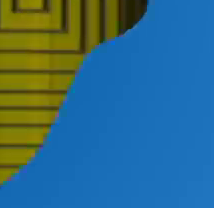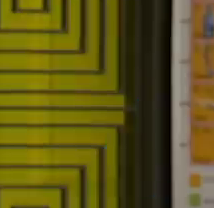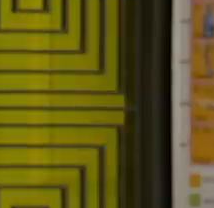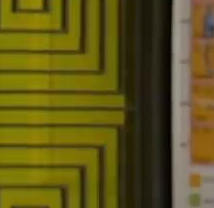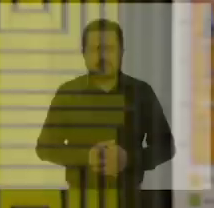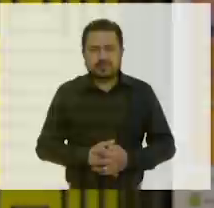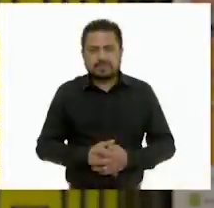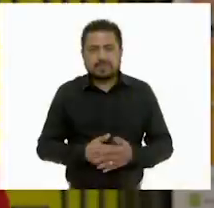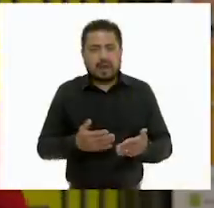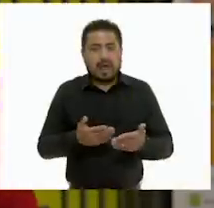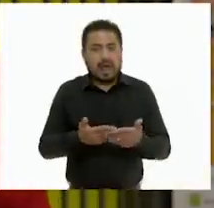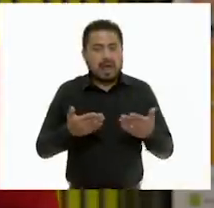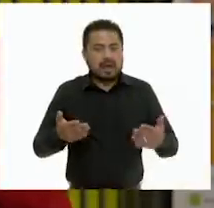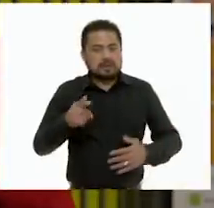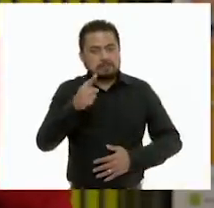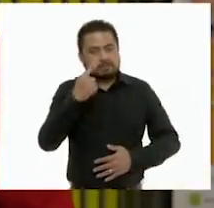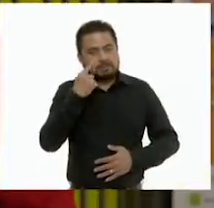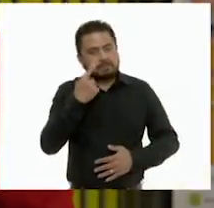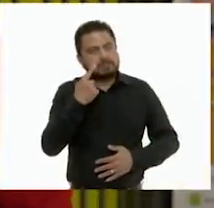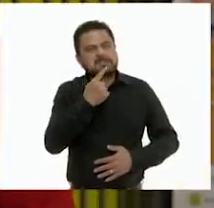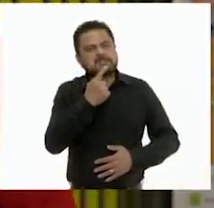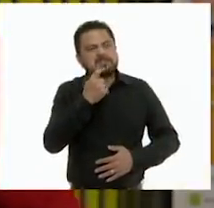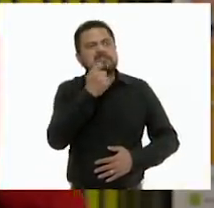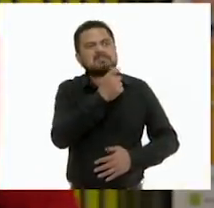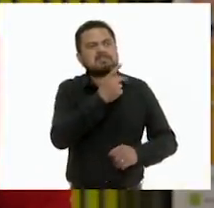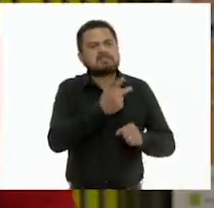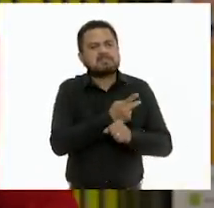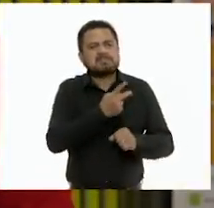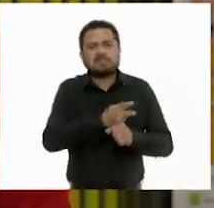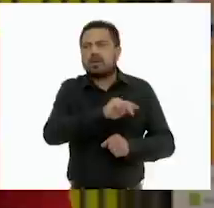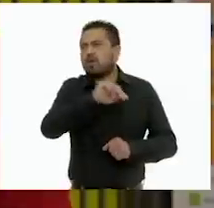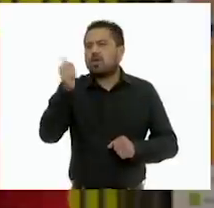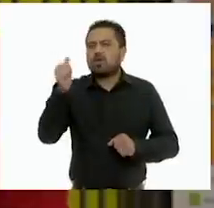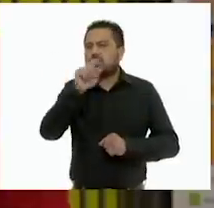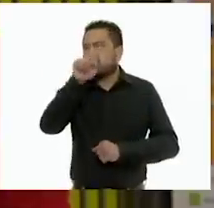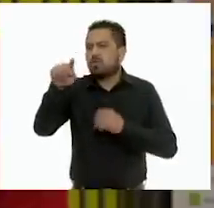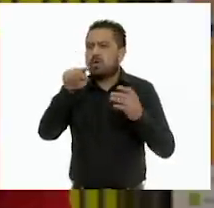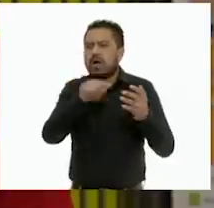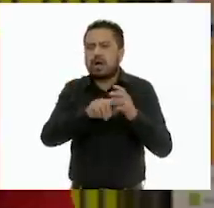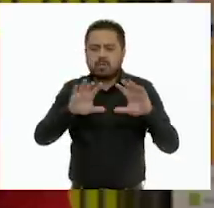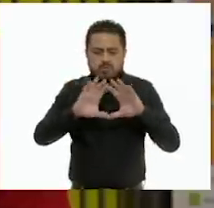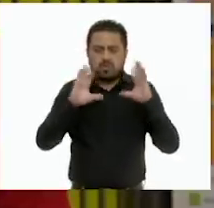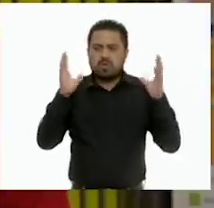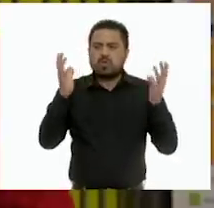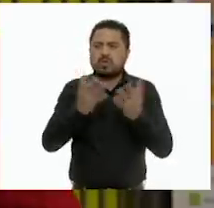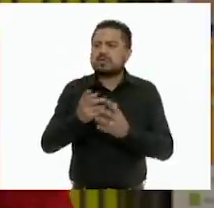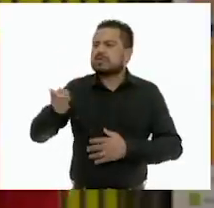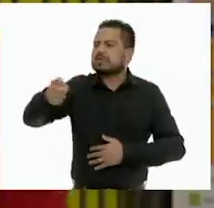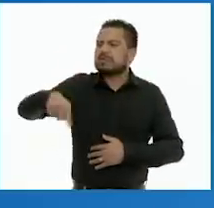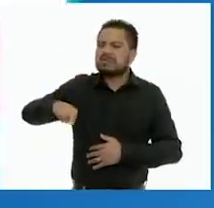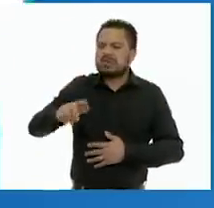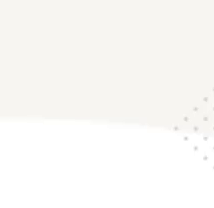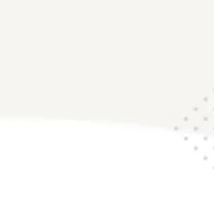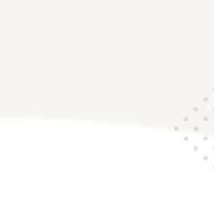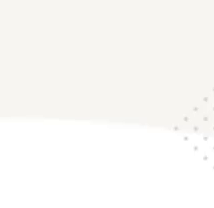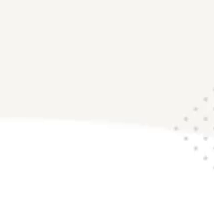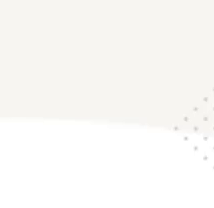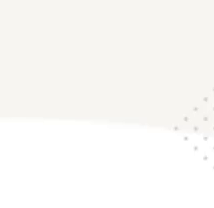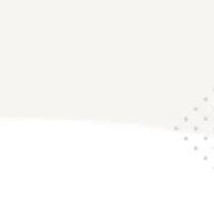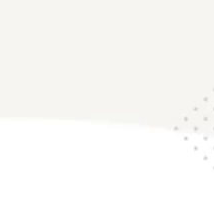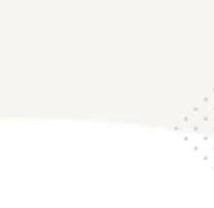A continuación, veamos qué es lo que está pasando en otras partes del mundo y qué están haciendo en el siguiente video.